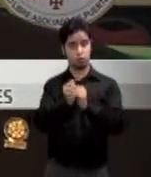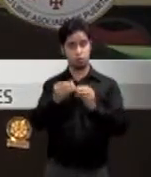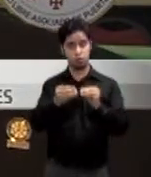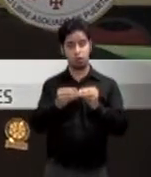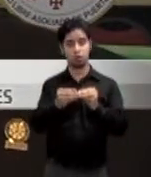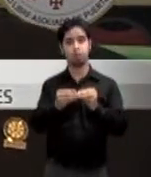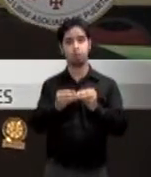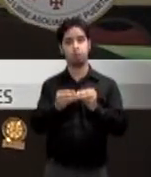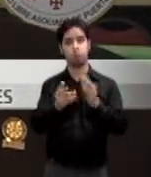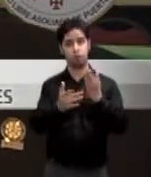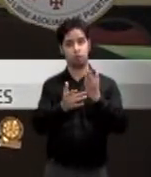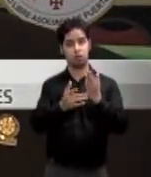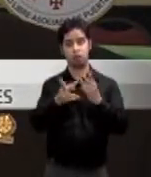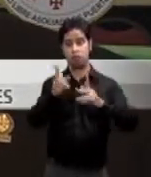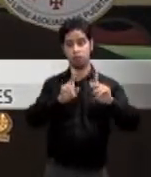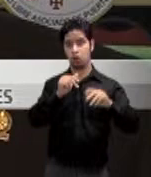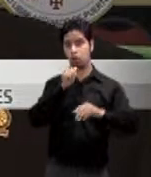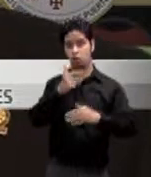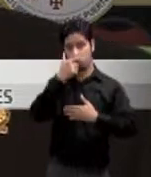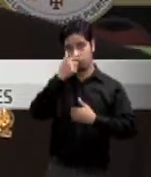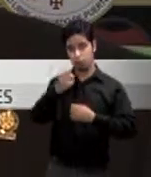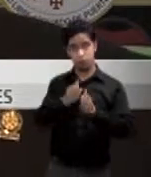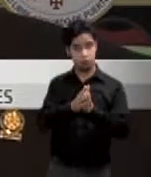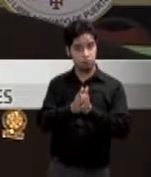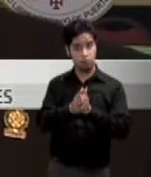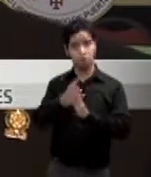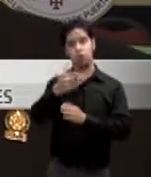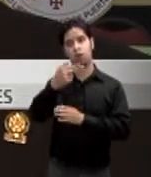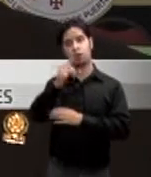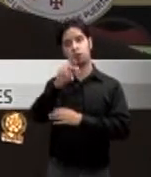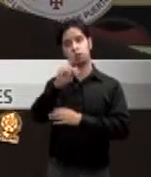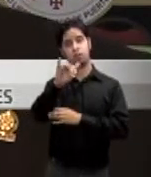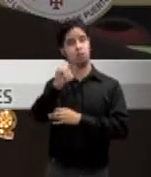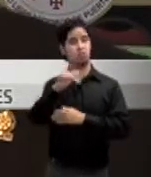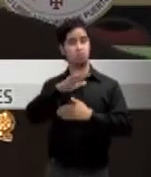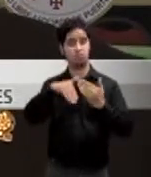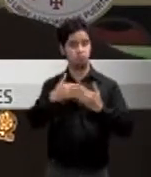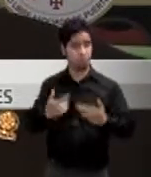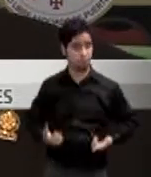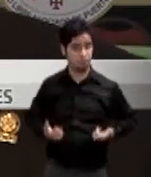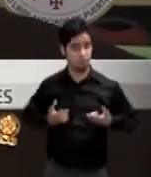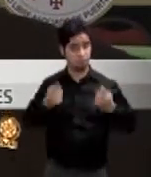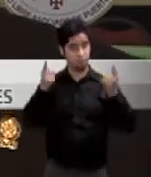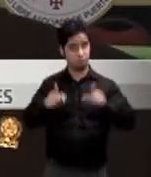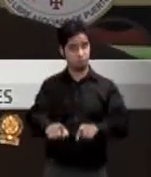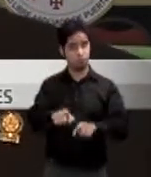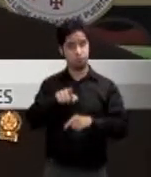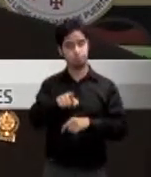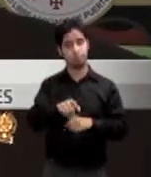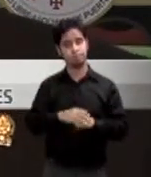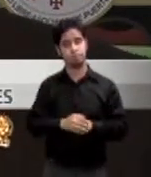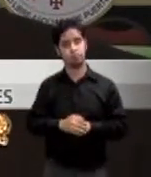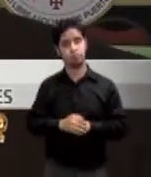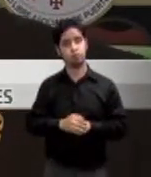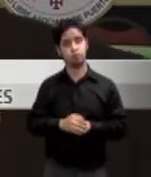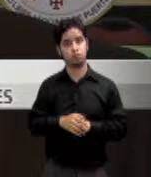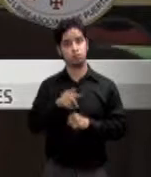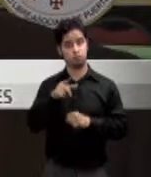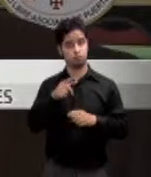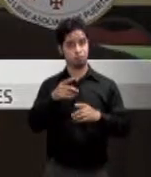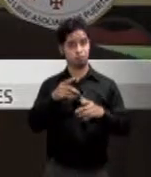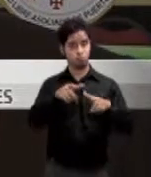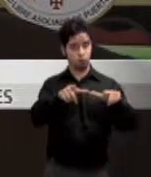confía en el Departamento de Hacienda, eso es algo de tal vez toda la vida. Y el sector comercial, el sector académico,